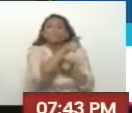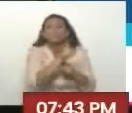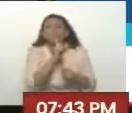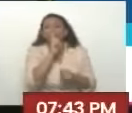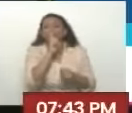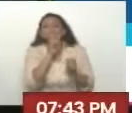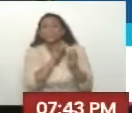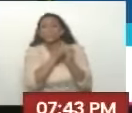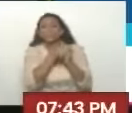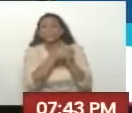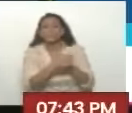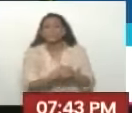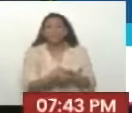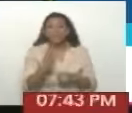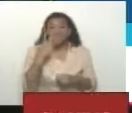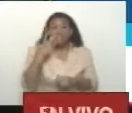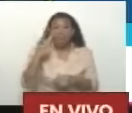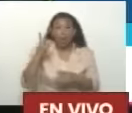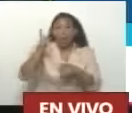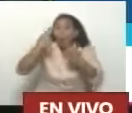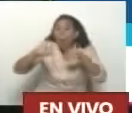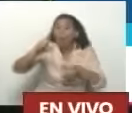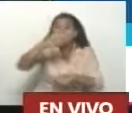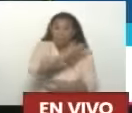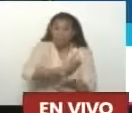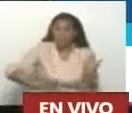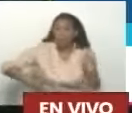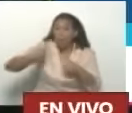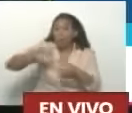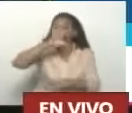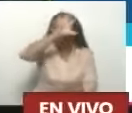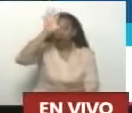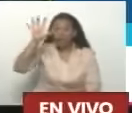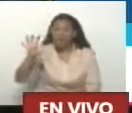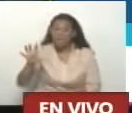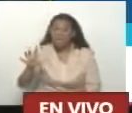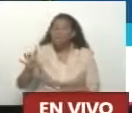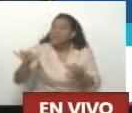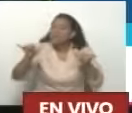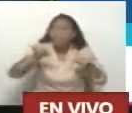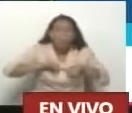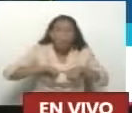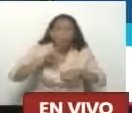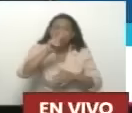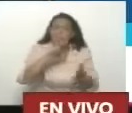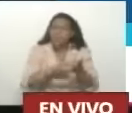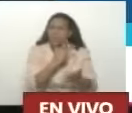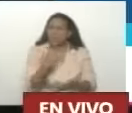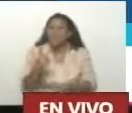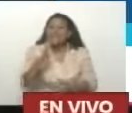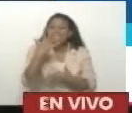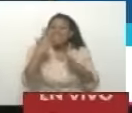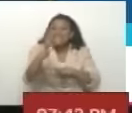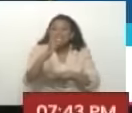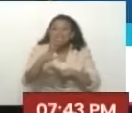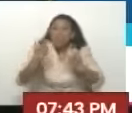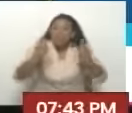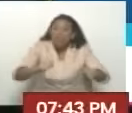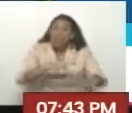Le sucedieran Los eventos Que nos han sucedido Aquí 2023 Cinco conspiraciones